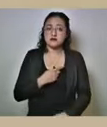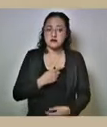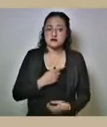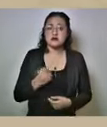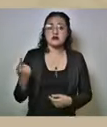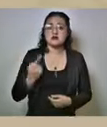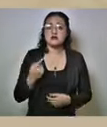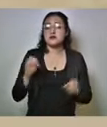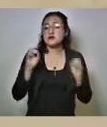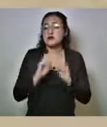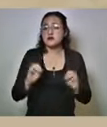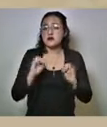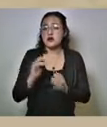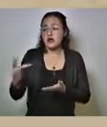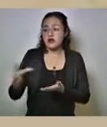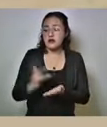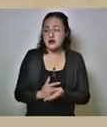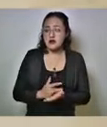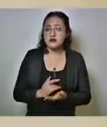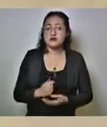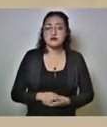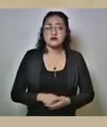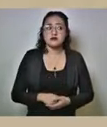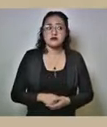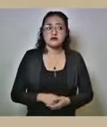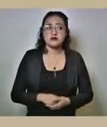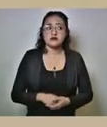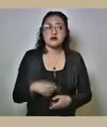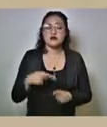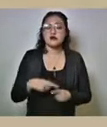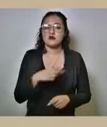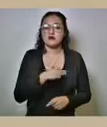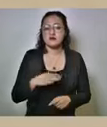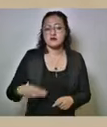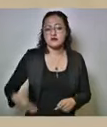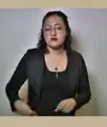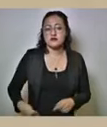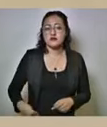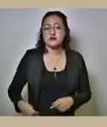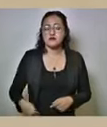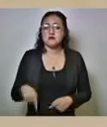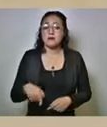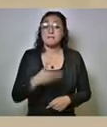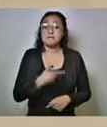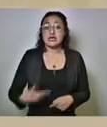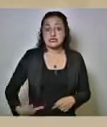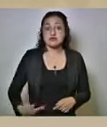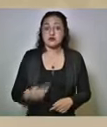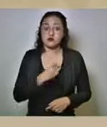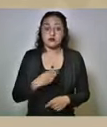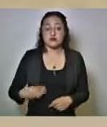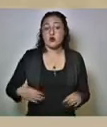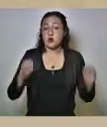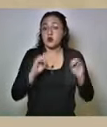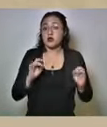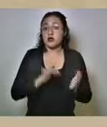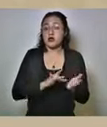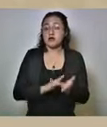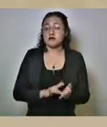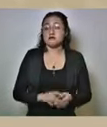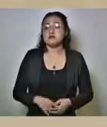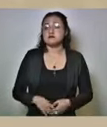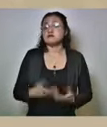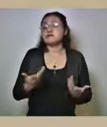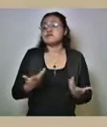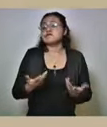recibido apoyo por parte del municipio del presidente municipal luego de que perdieron